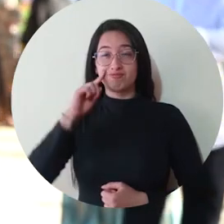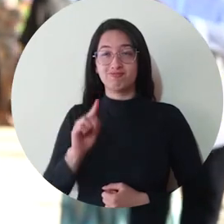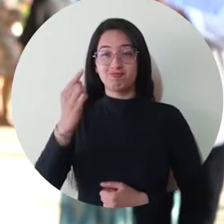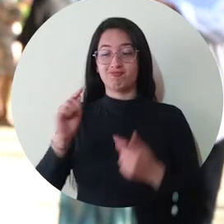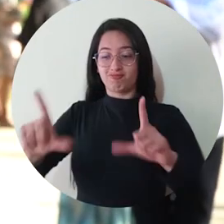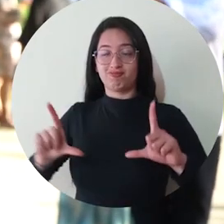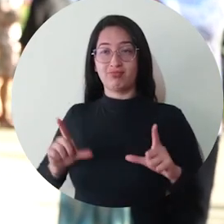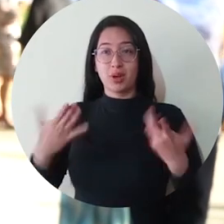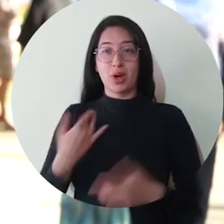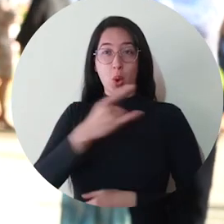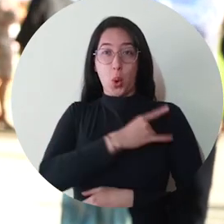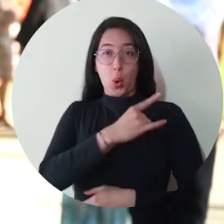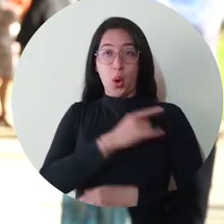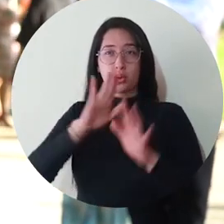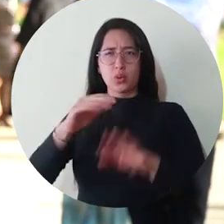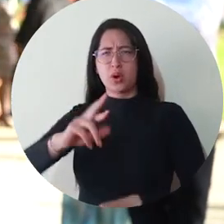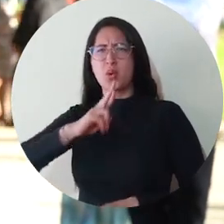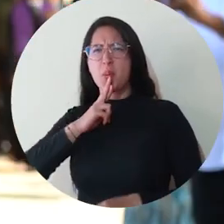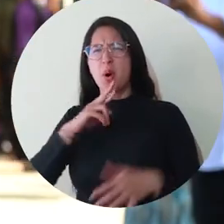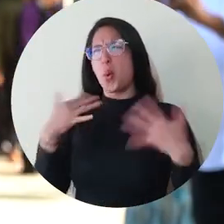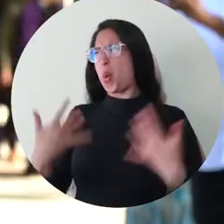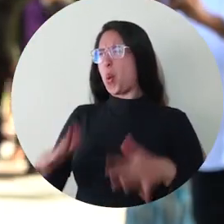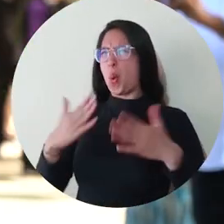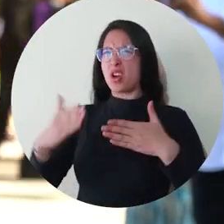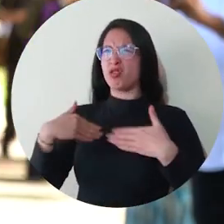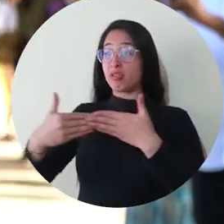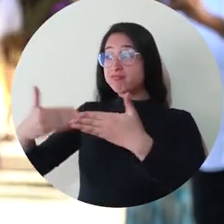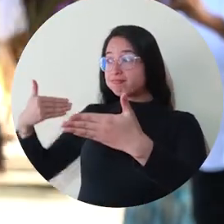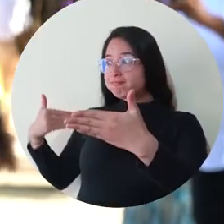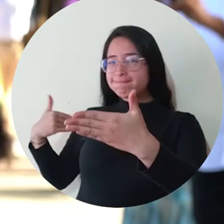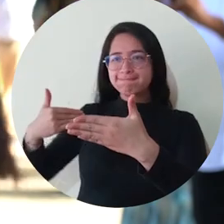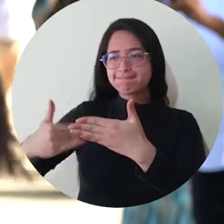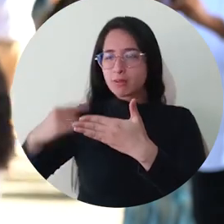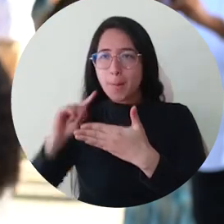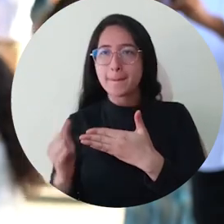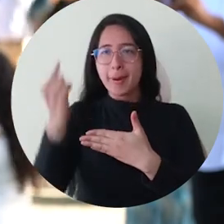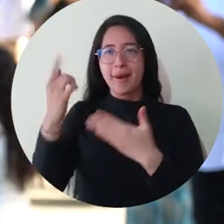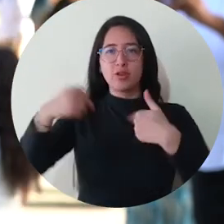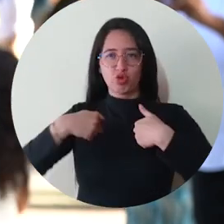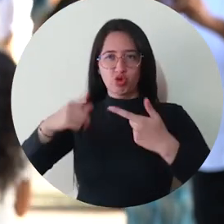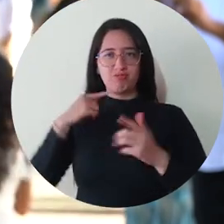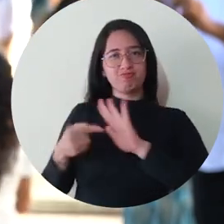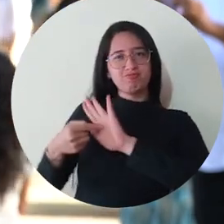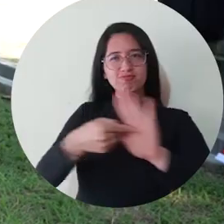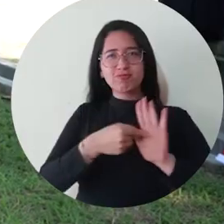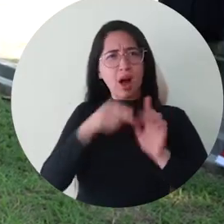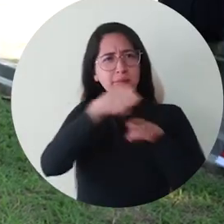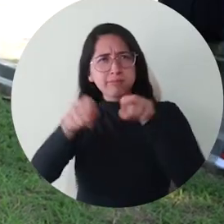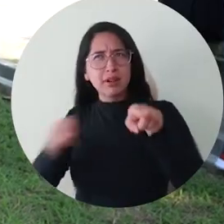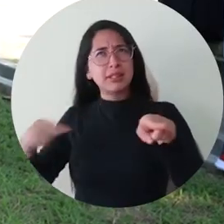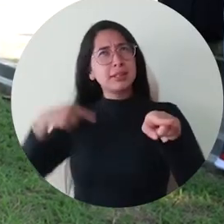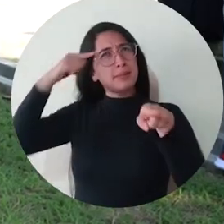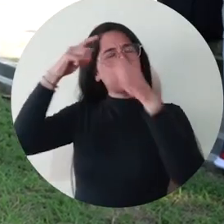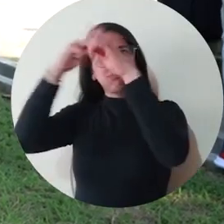Ser el primer graduado de la Universidad Sapiencia de Roma es ser un precedente, sembrar un precedente para las personas que en algún momento